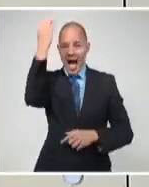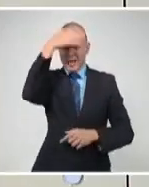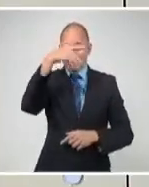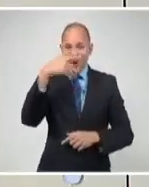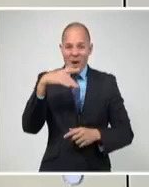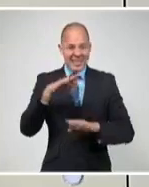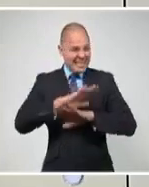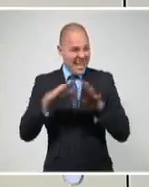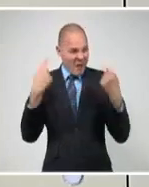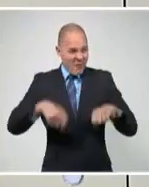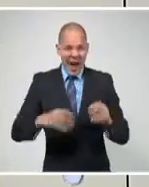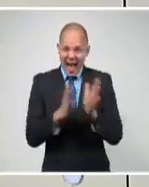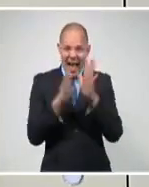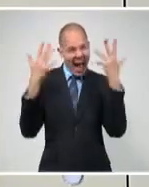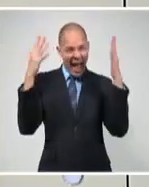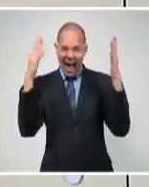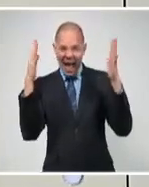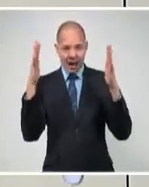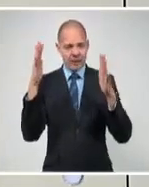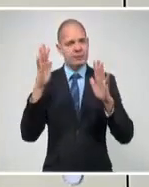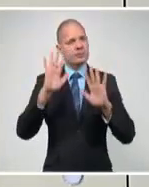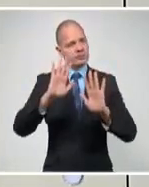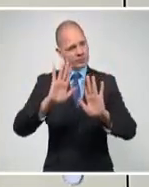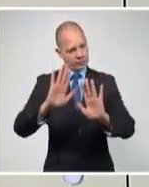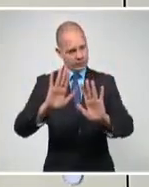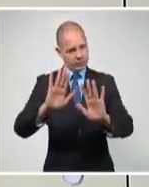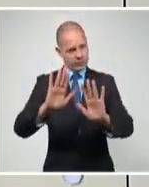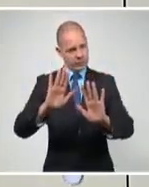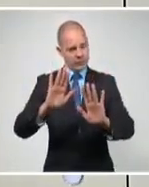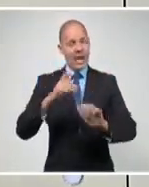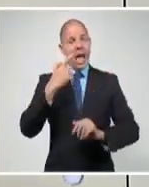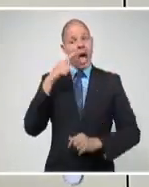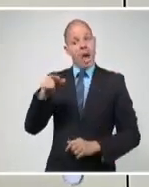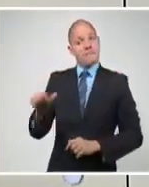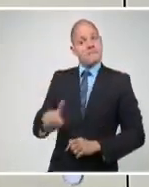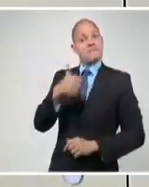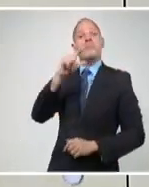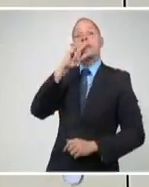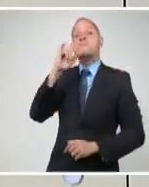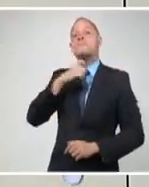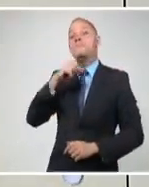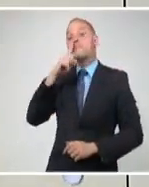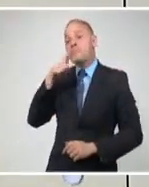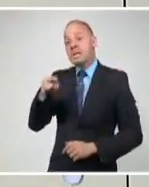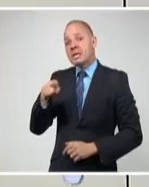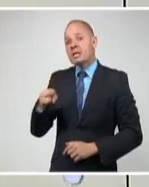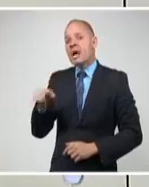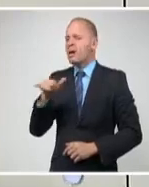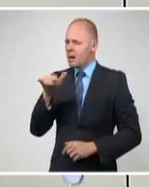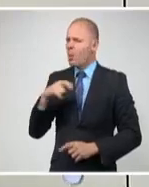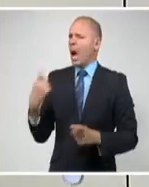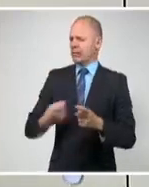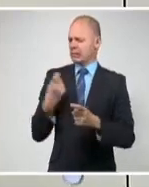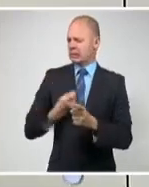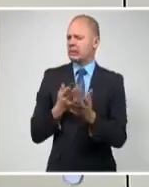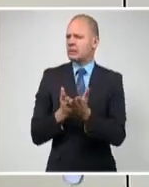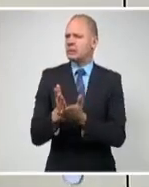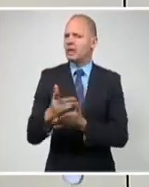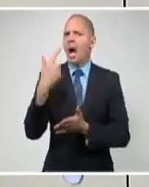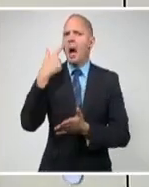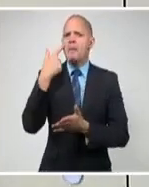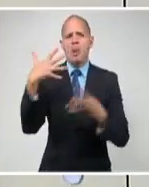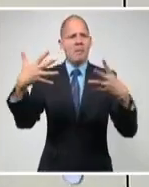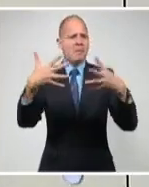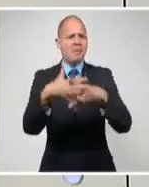excesivamente. Joe Biden trabajará incansablemente para hacer de Cuba lo que ellos quieren, un país donde no